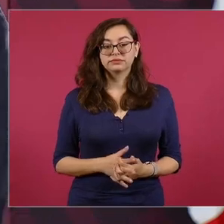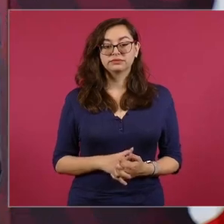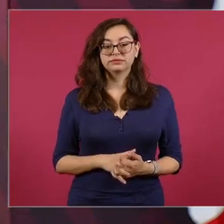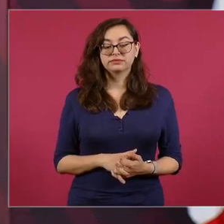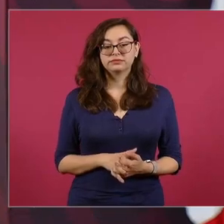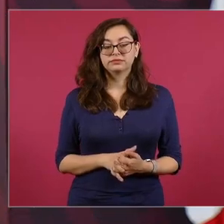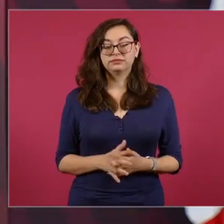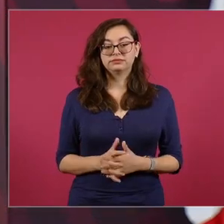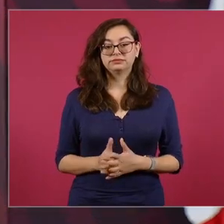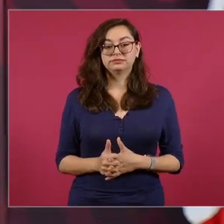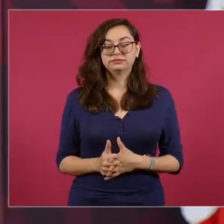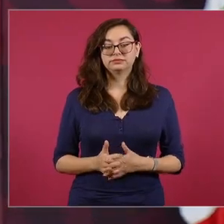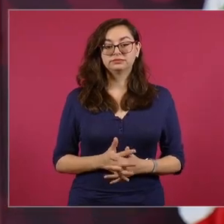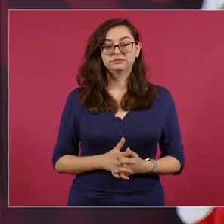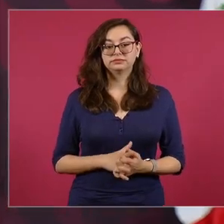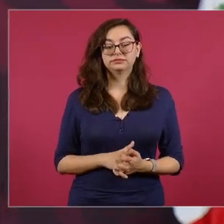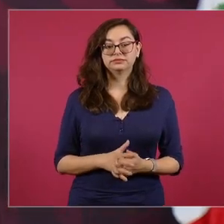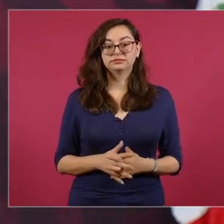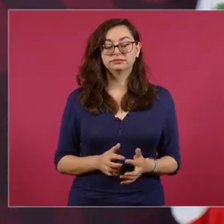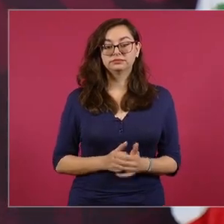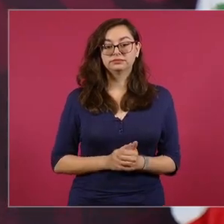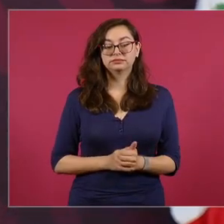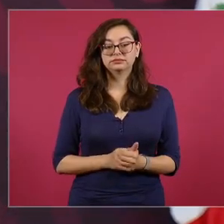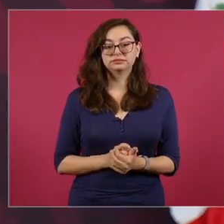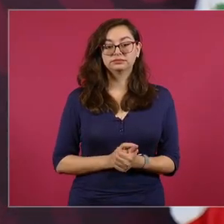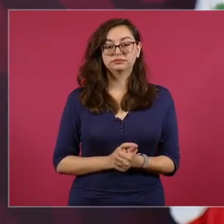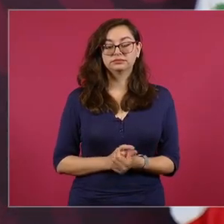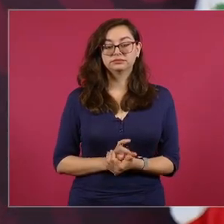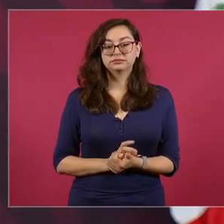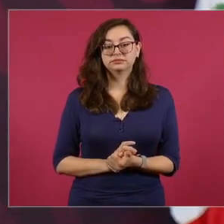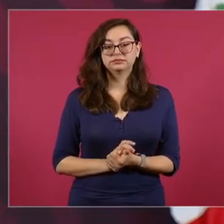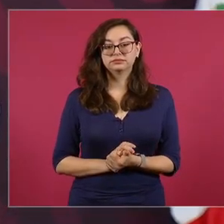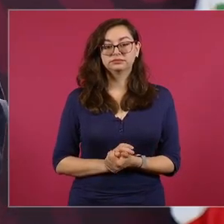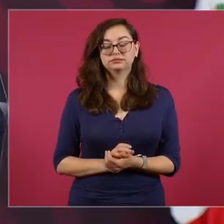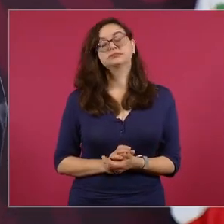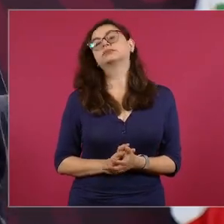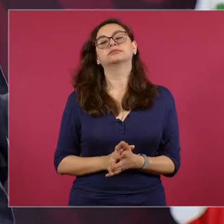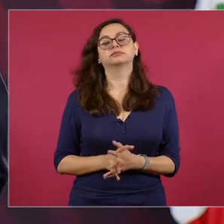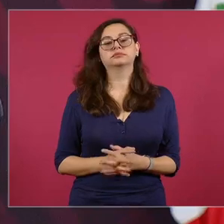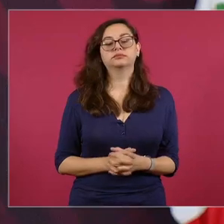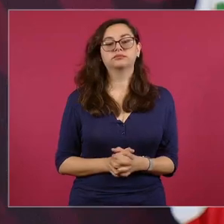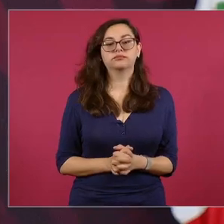¿se acuerdan ustedes de las cartas que le decía don Carlos?